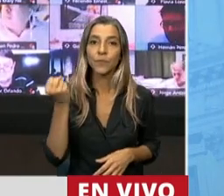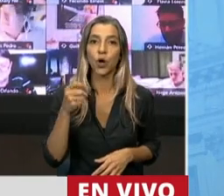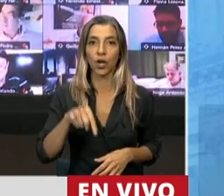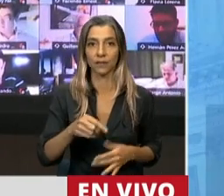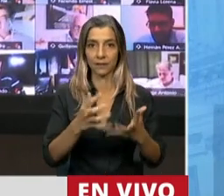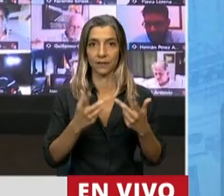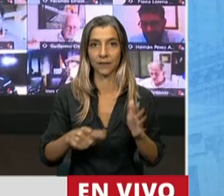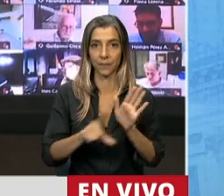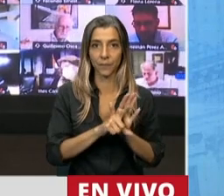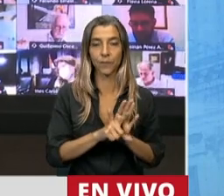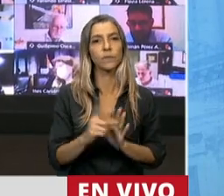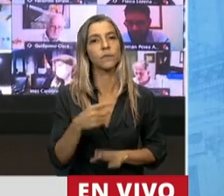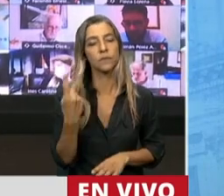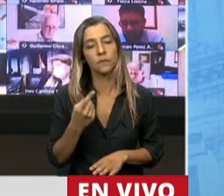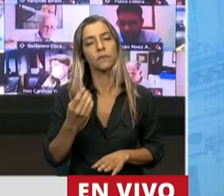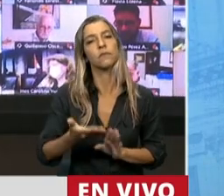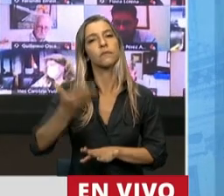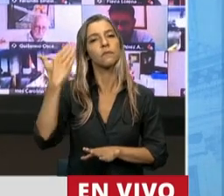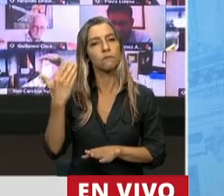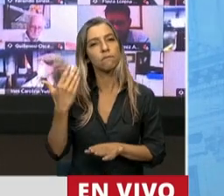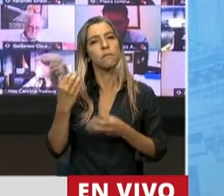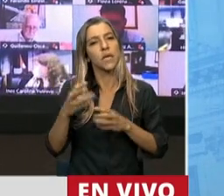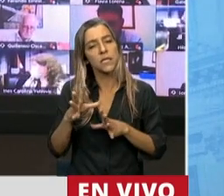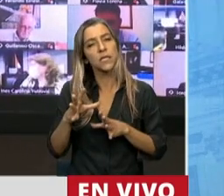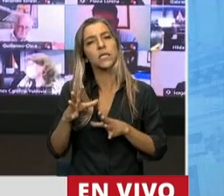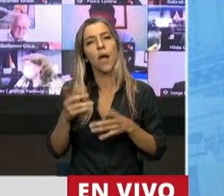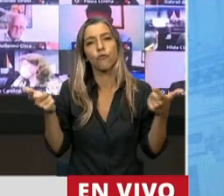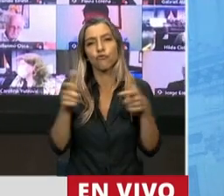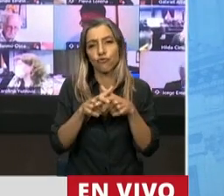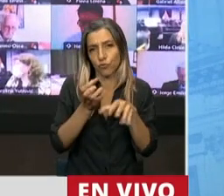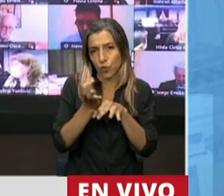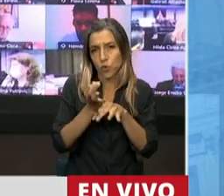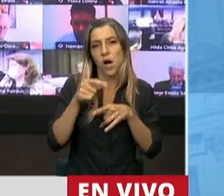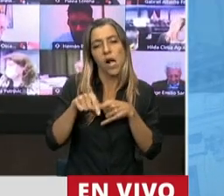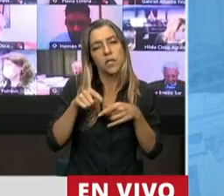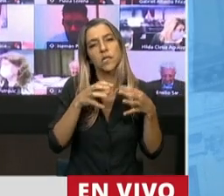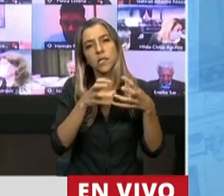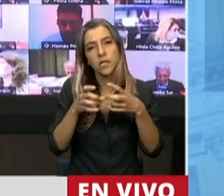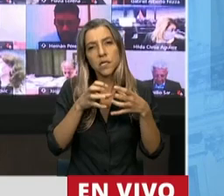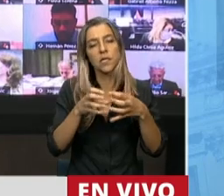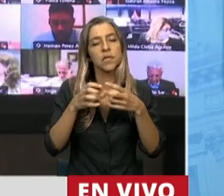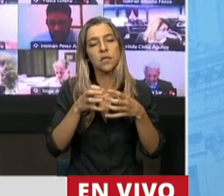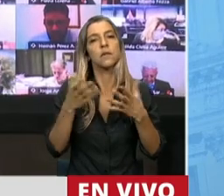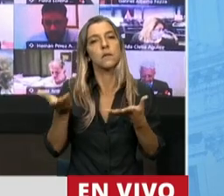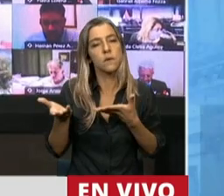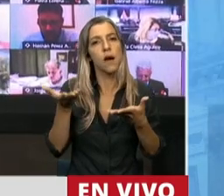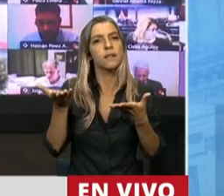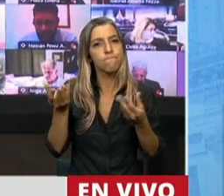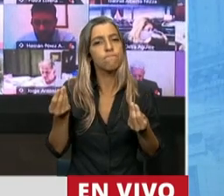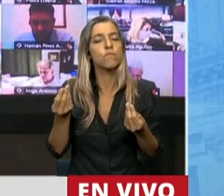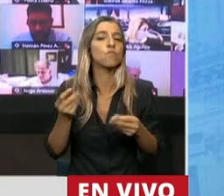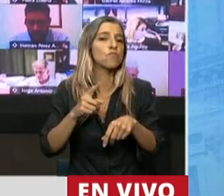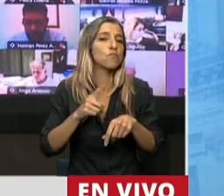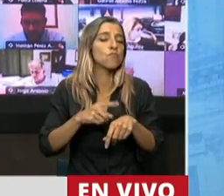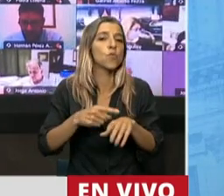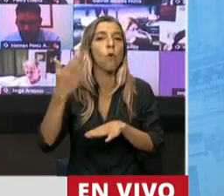de ley que venimos discutiendo hace un tiempo en la Comisión de Educación, fruto de la presentación de